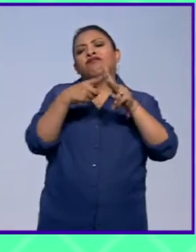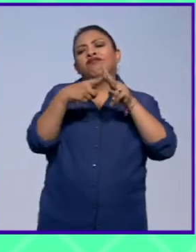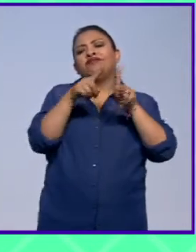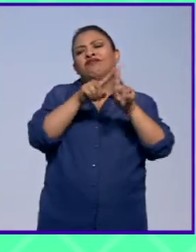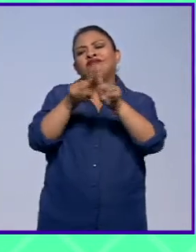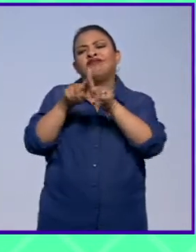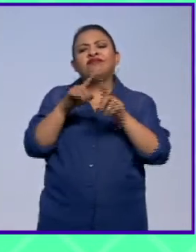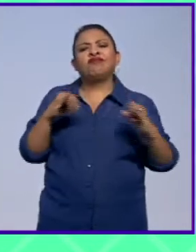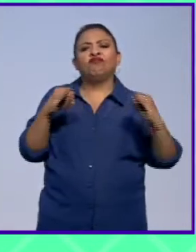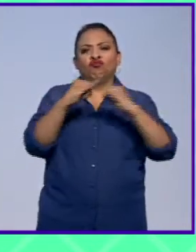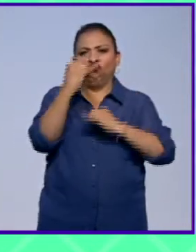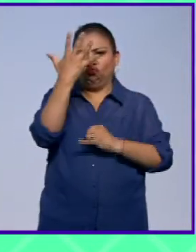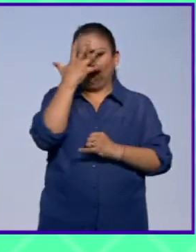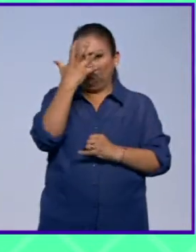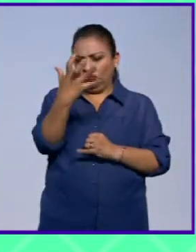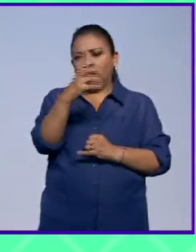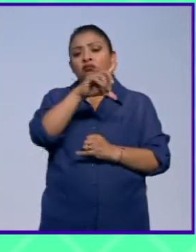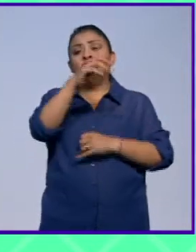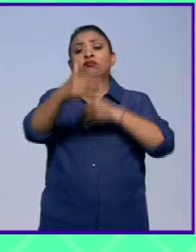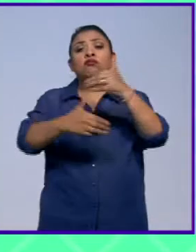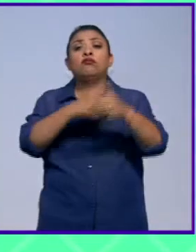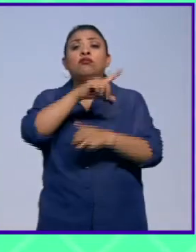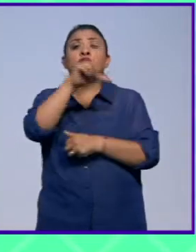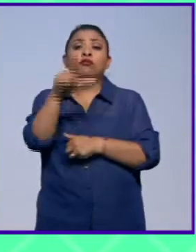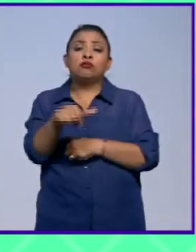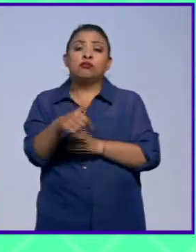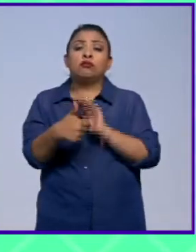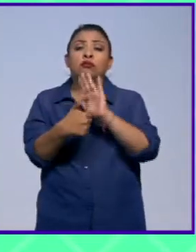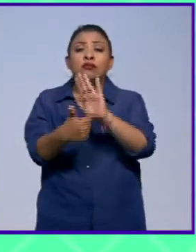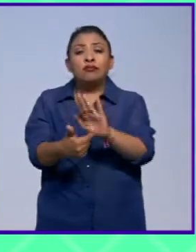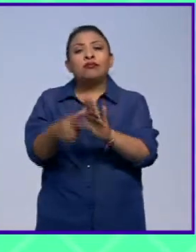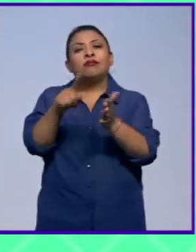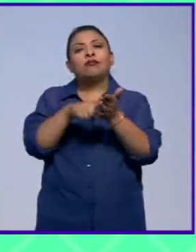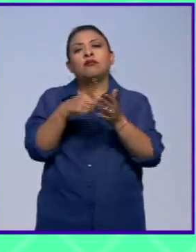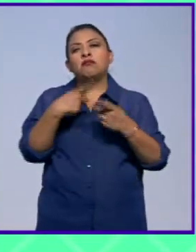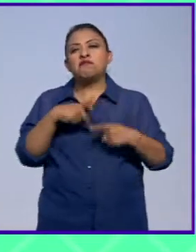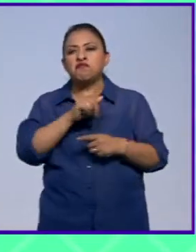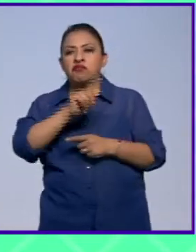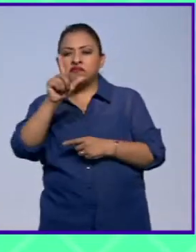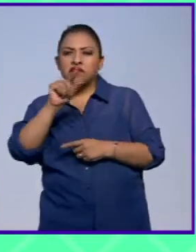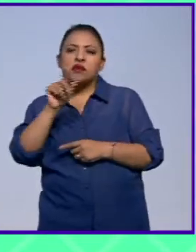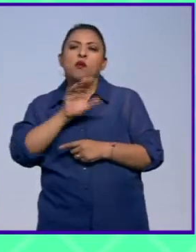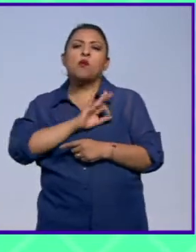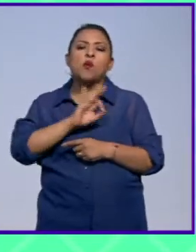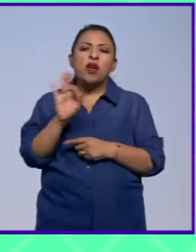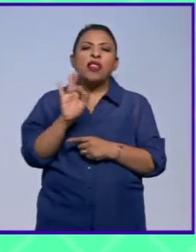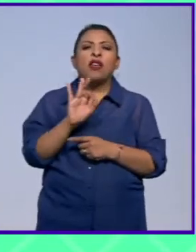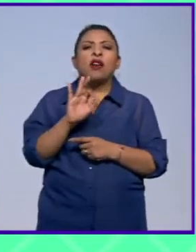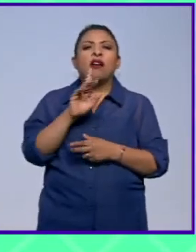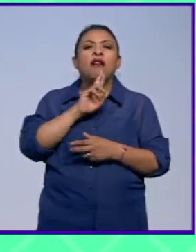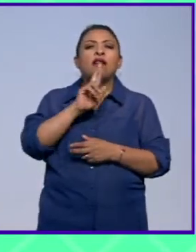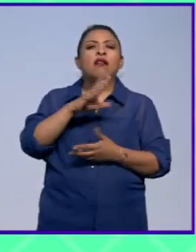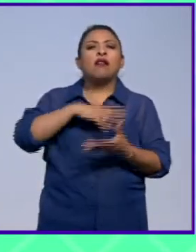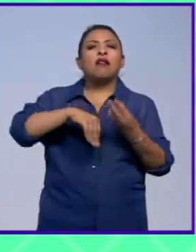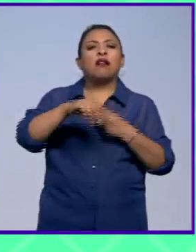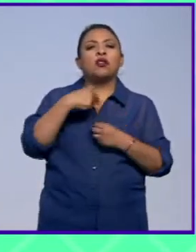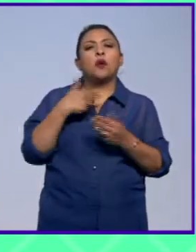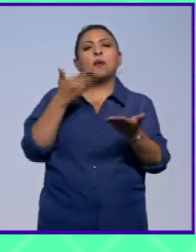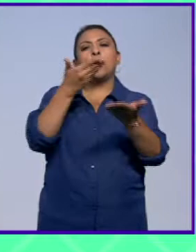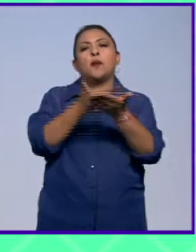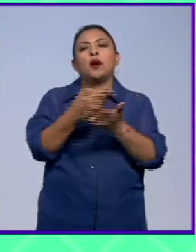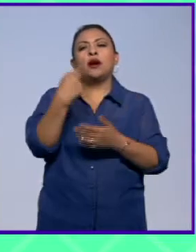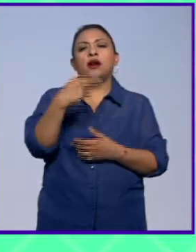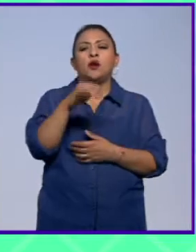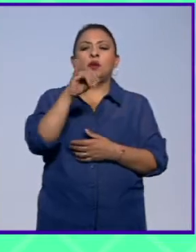instituciones serias para que al final, ponderado con expertos, nos dé lo que yo estoy proponiendo se llame